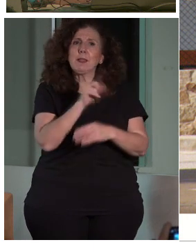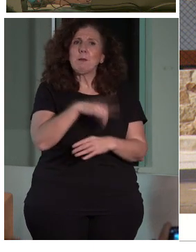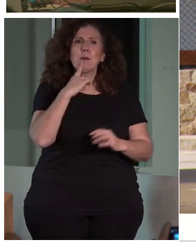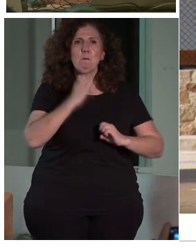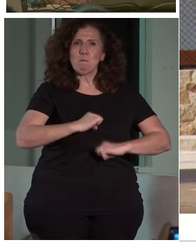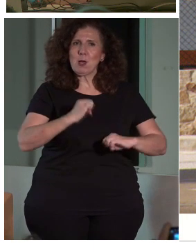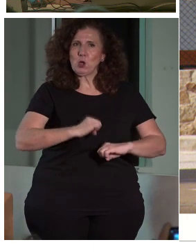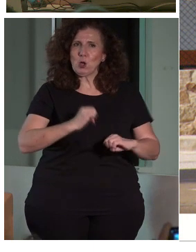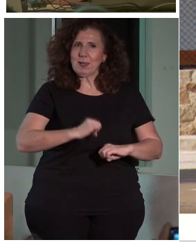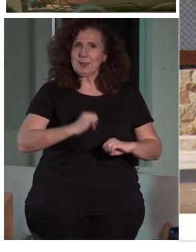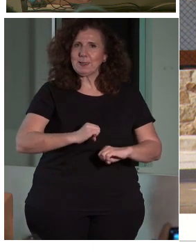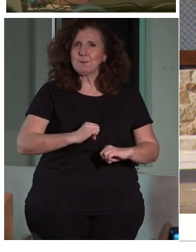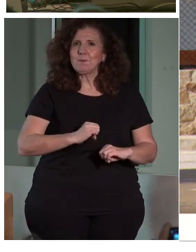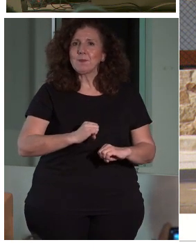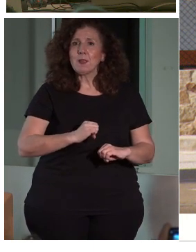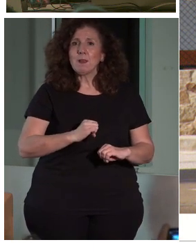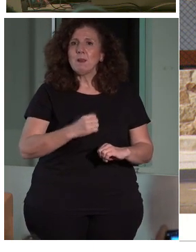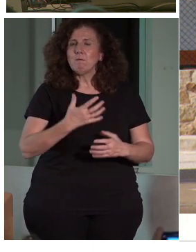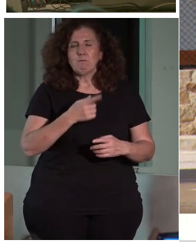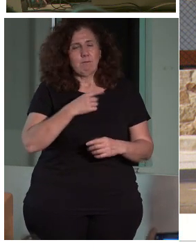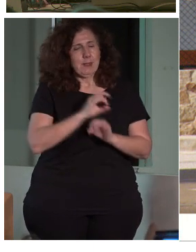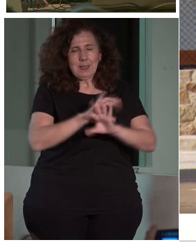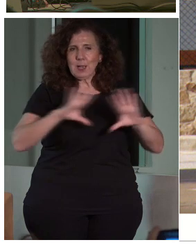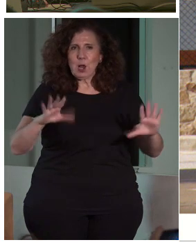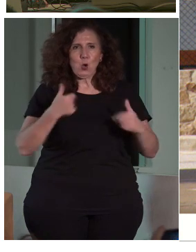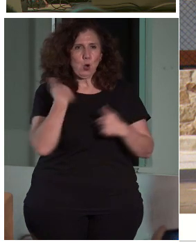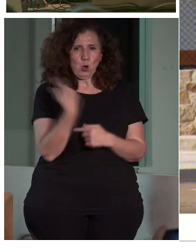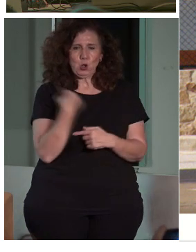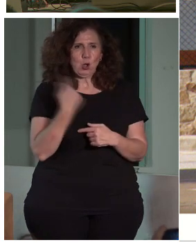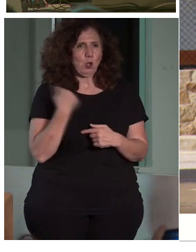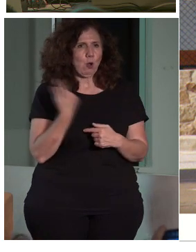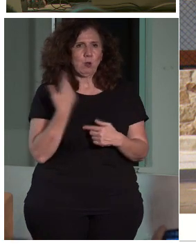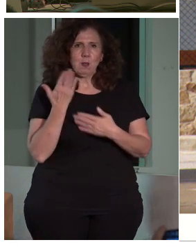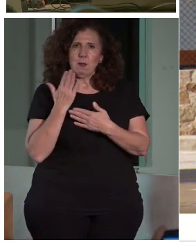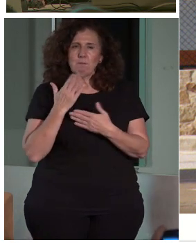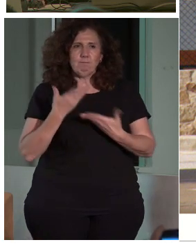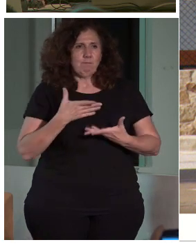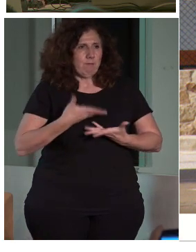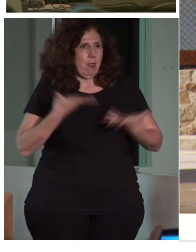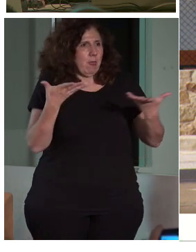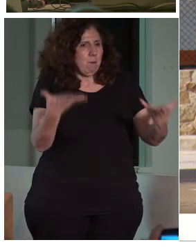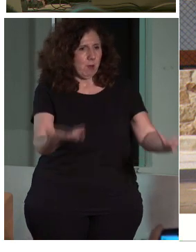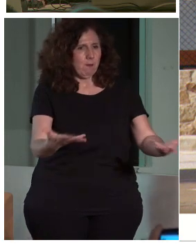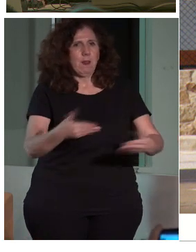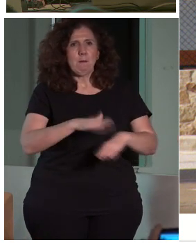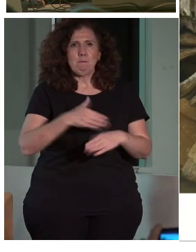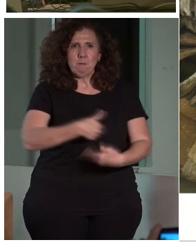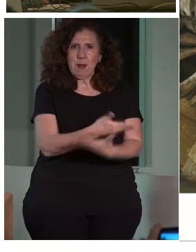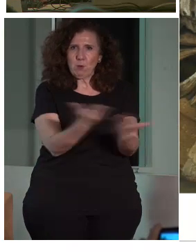ponernos a vuestra disposición para cualquier asesoramiento o cualquier consulta que queráis hacer en estos temas.